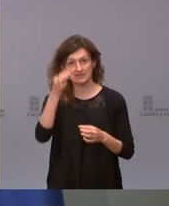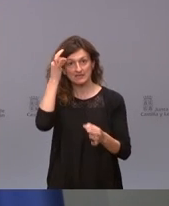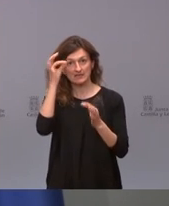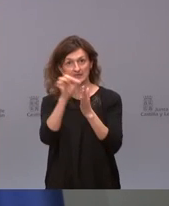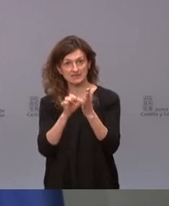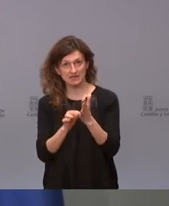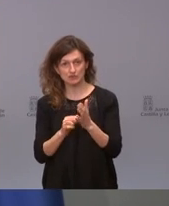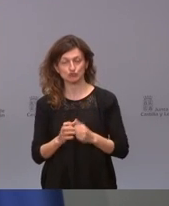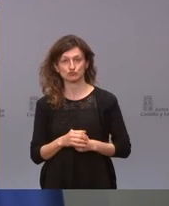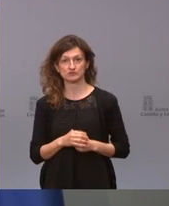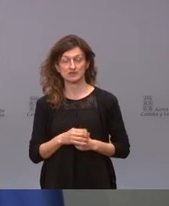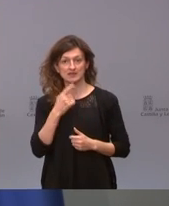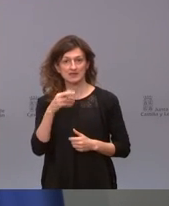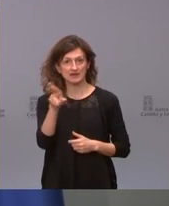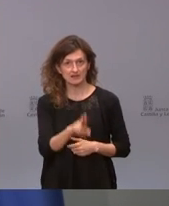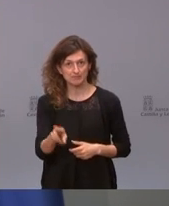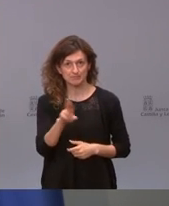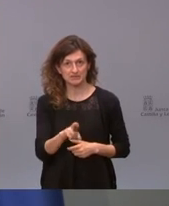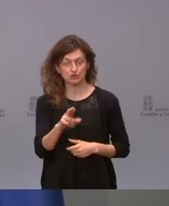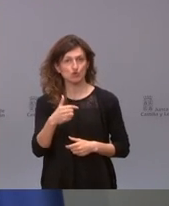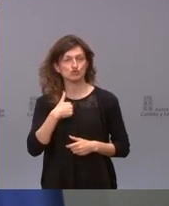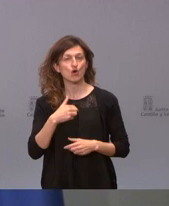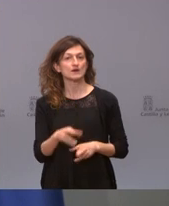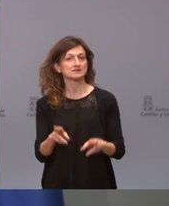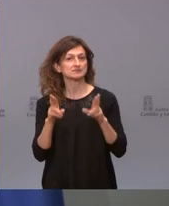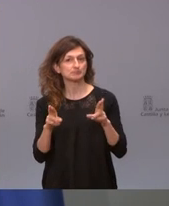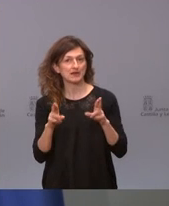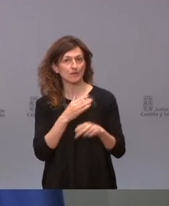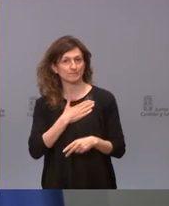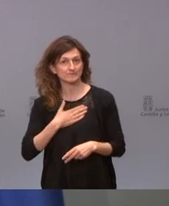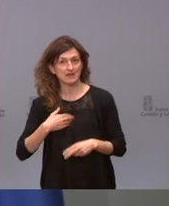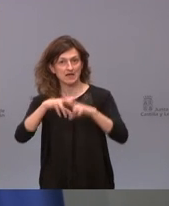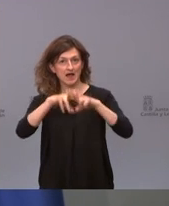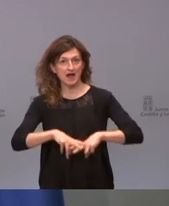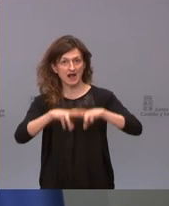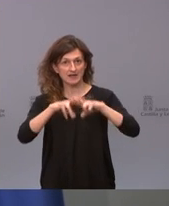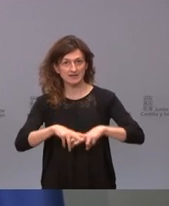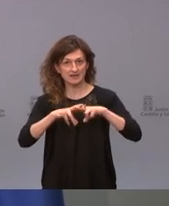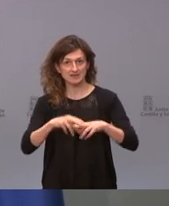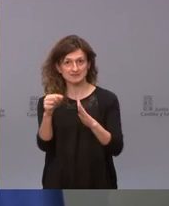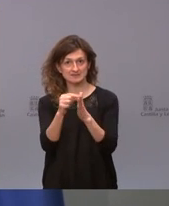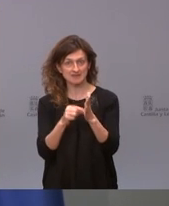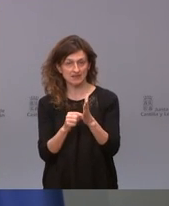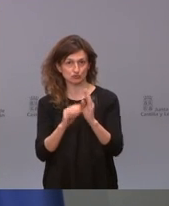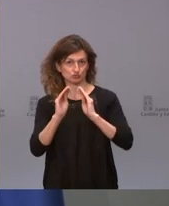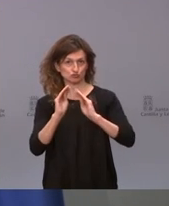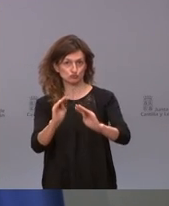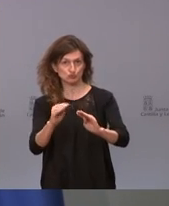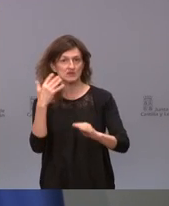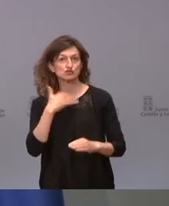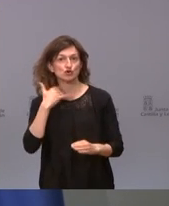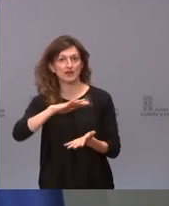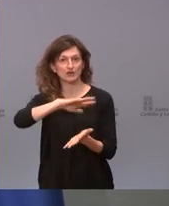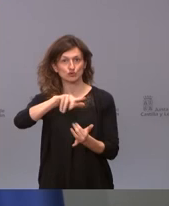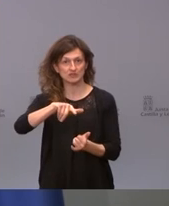y le insisto que yo espero deseoso el análisis de esos datos por parte de Soria Noticias